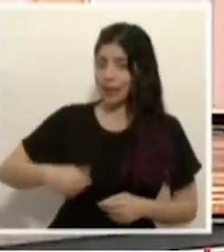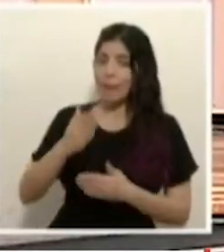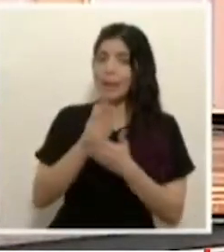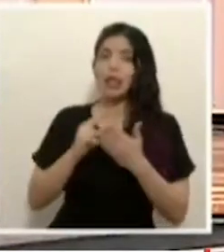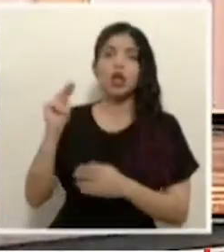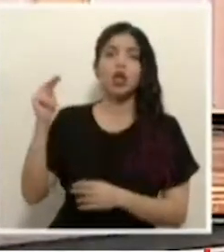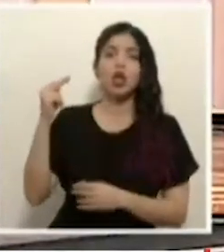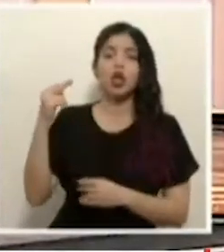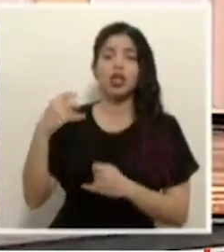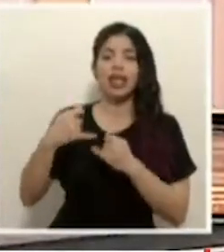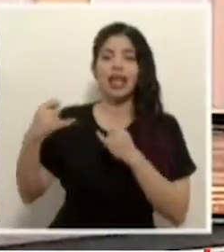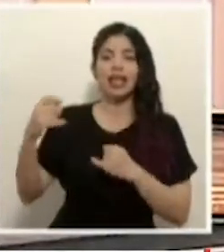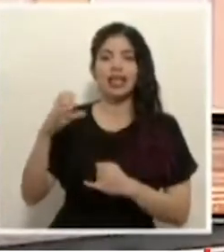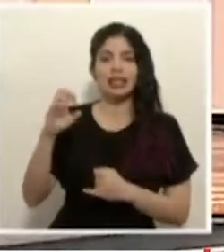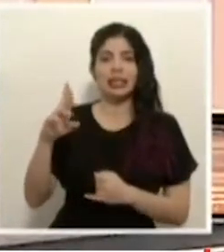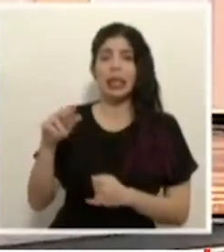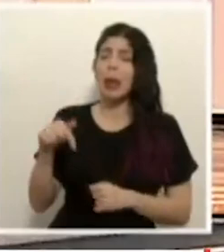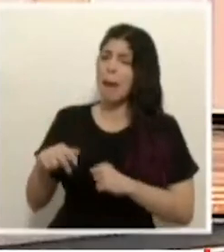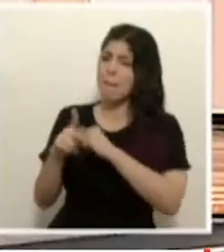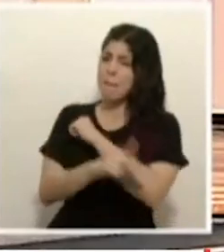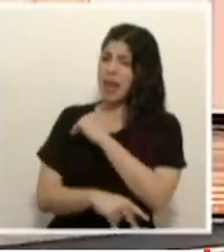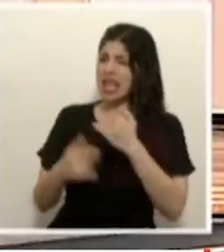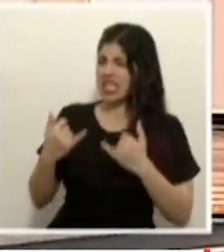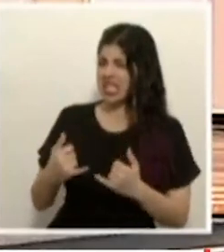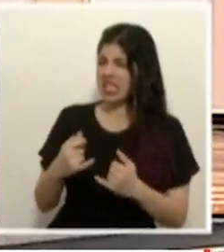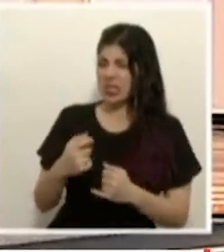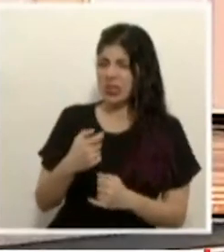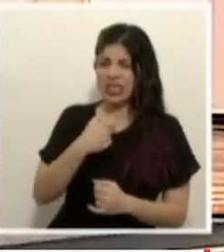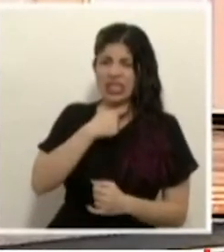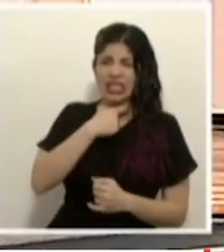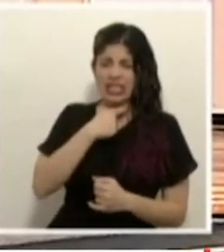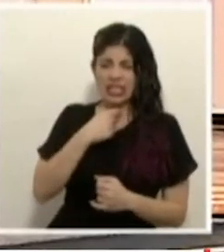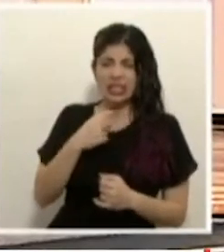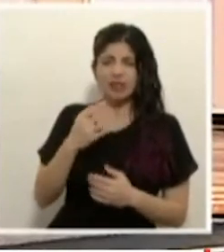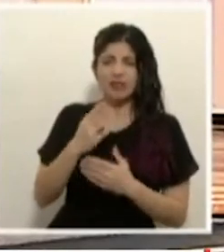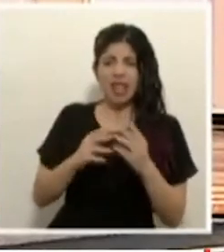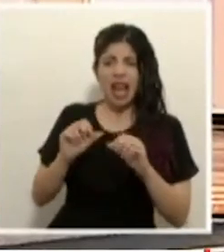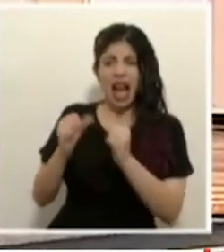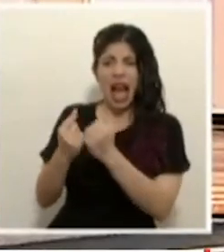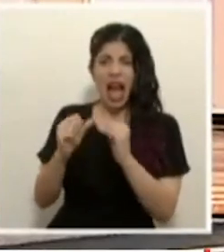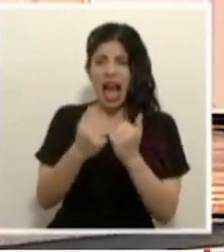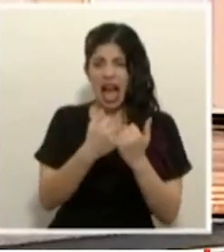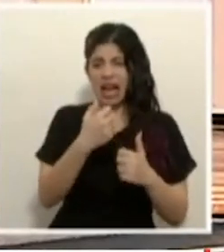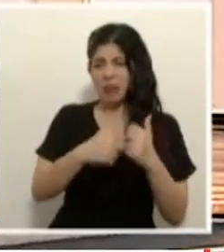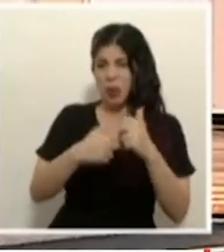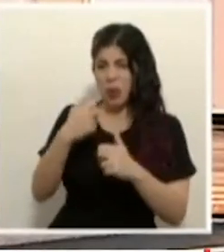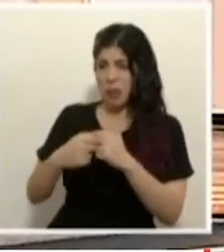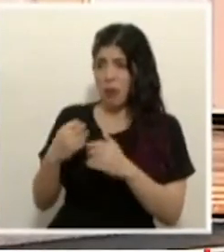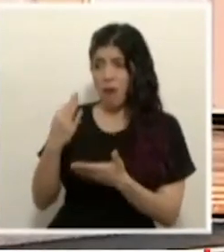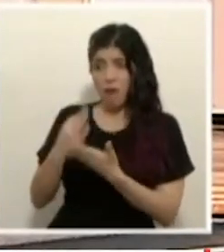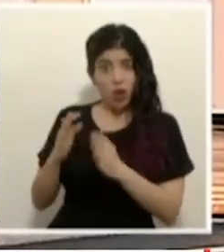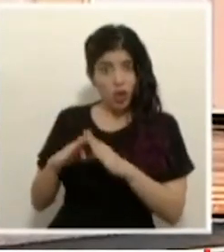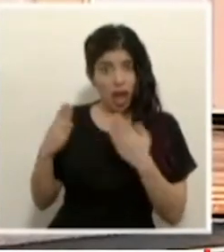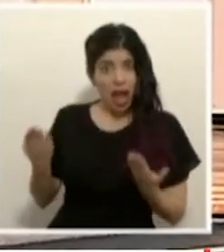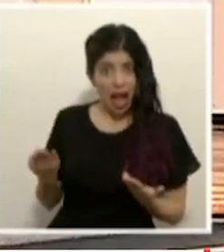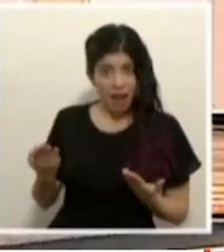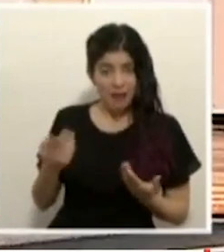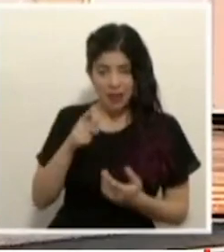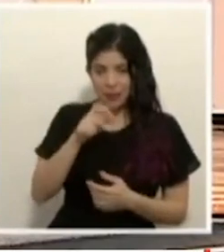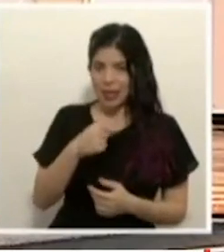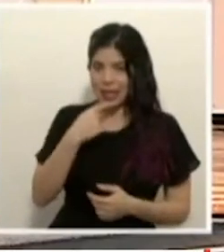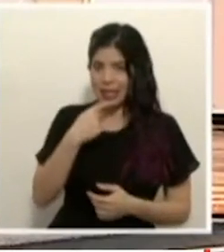noticias en lina CR el país está en una severa crisis en diferentes campos abriendo la frontera dice este colega